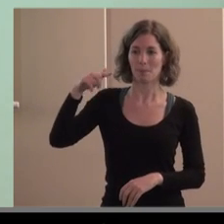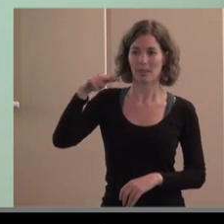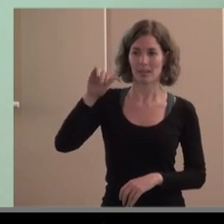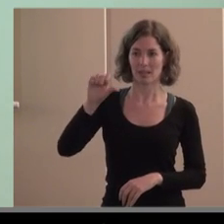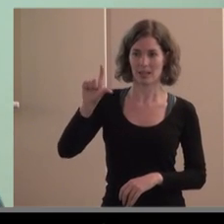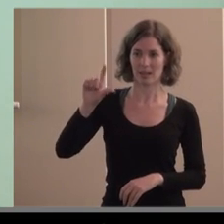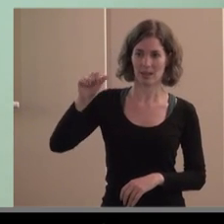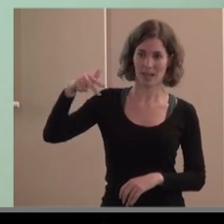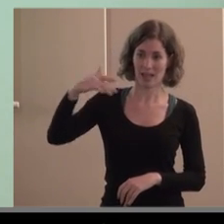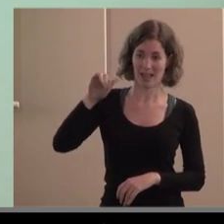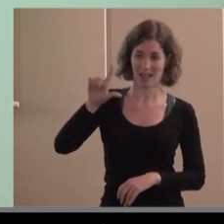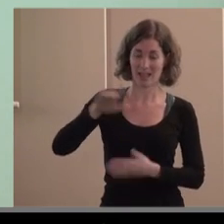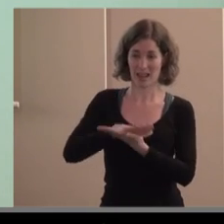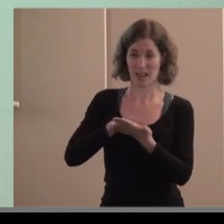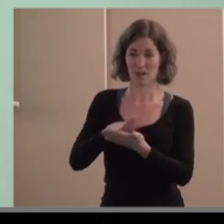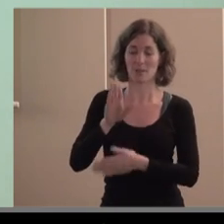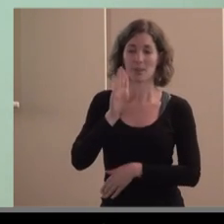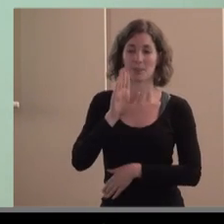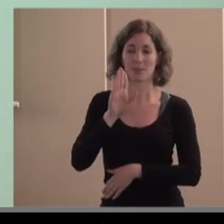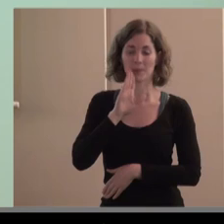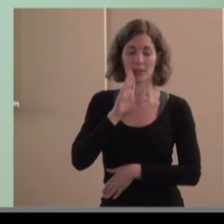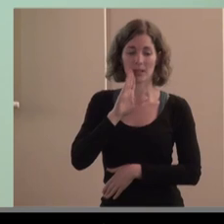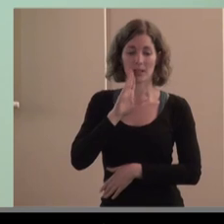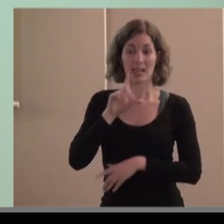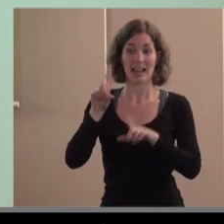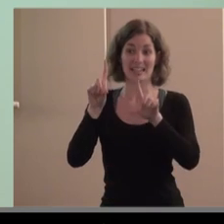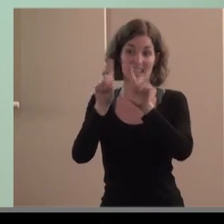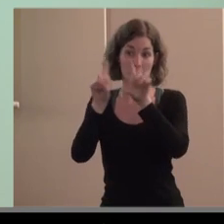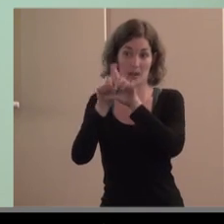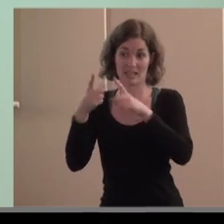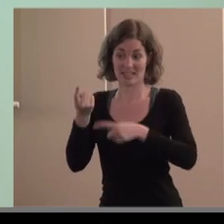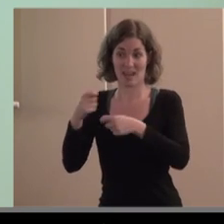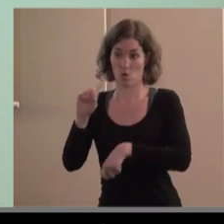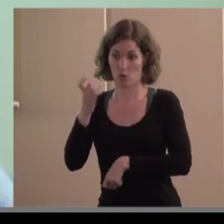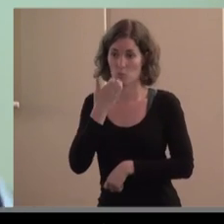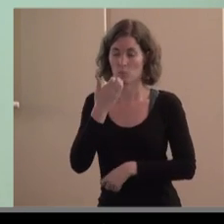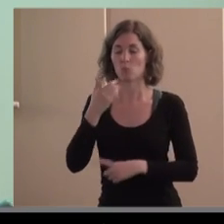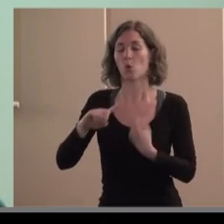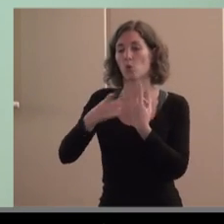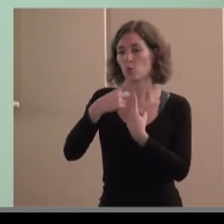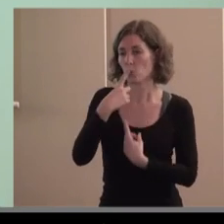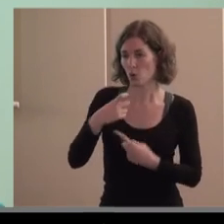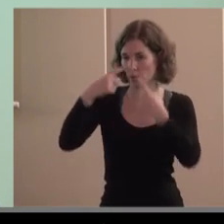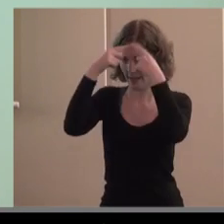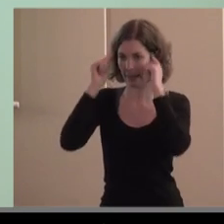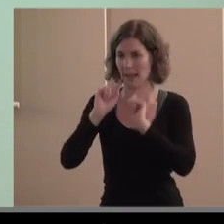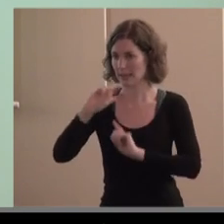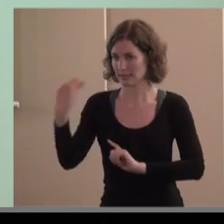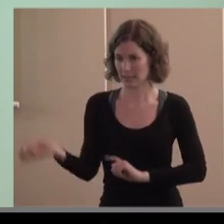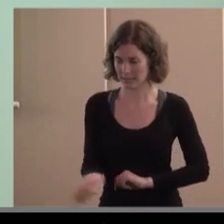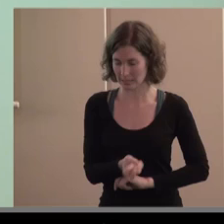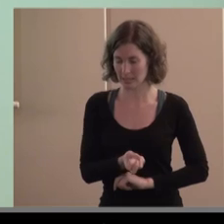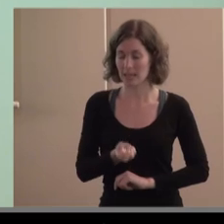todo lo que son las empresas del no profit del no negocio que tienen que ver con Cruz Roja Cáritas todo eso está resuelto